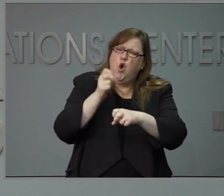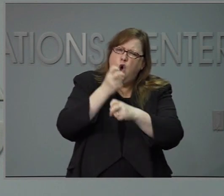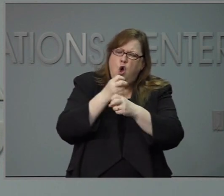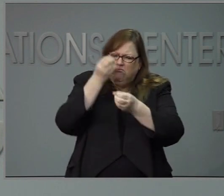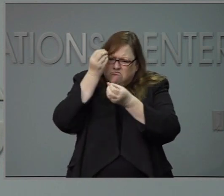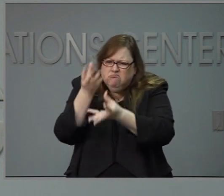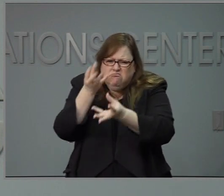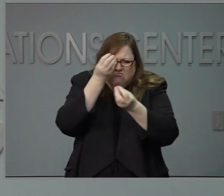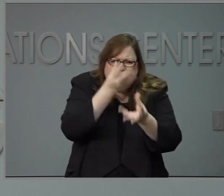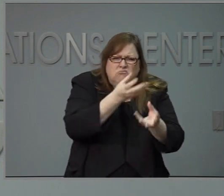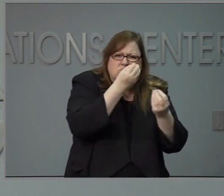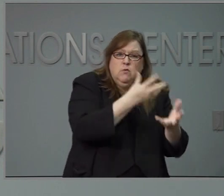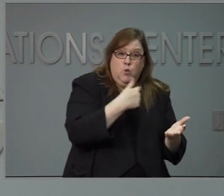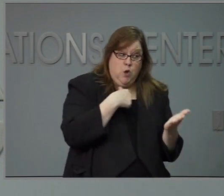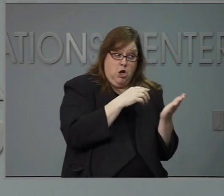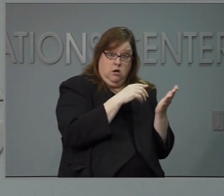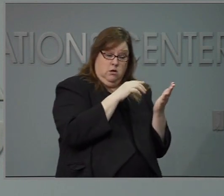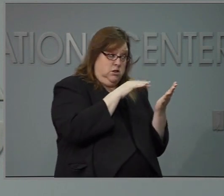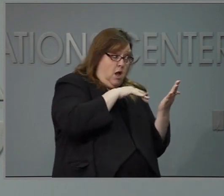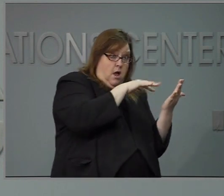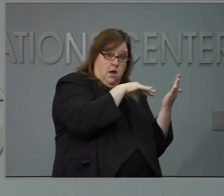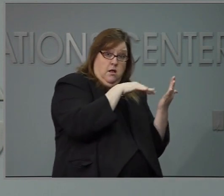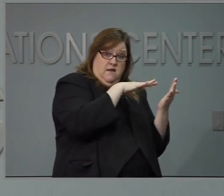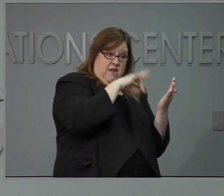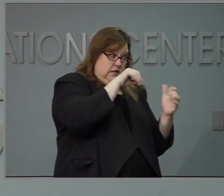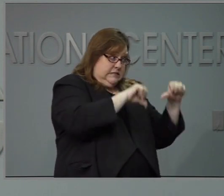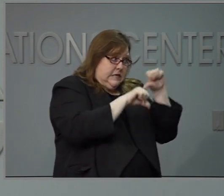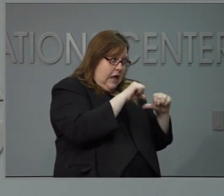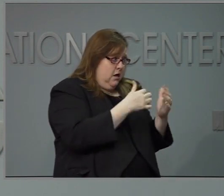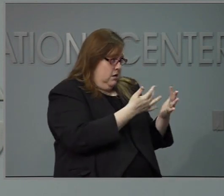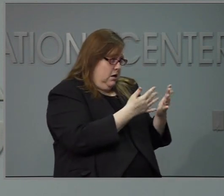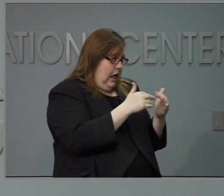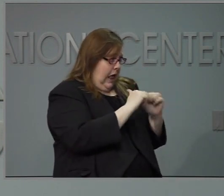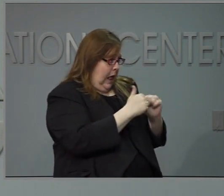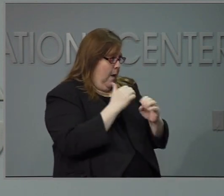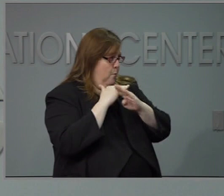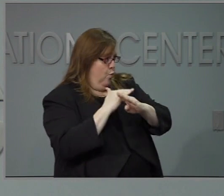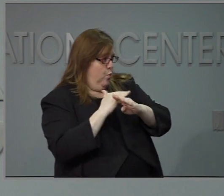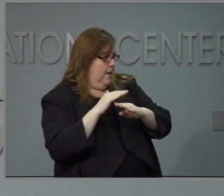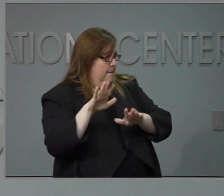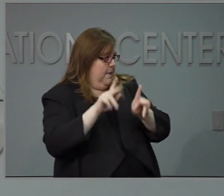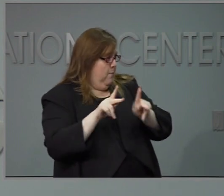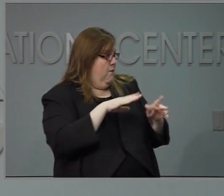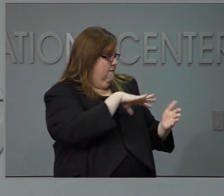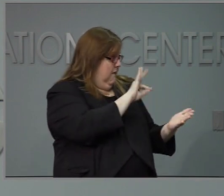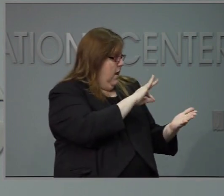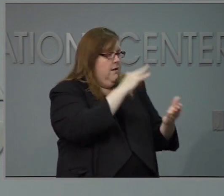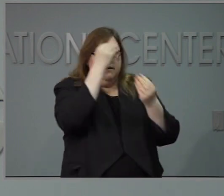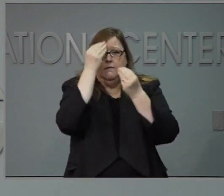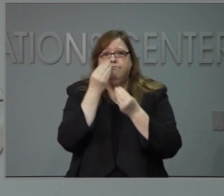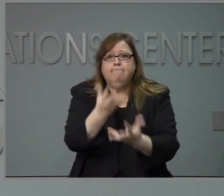científica mente probadas para protegerse a sí mismos y hay otros y es frustrante ver y